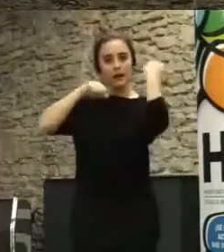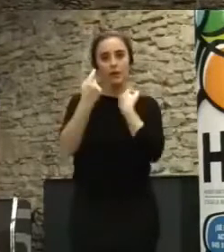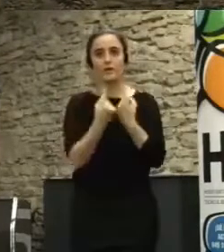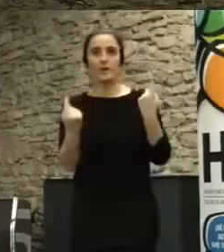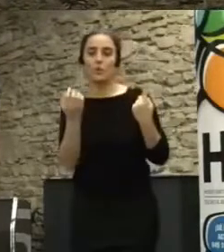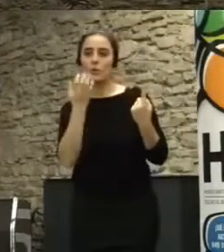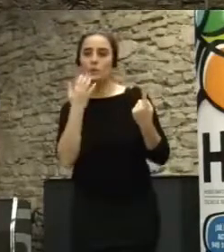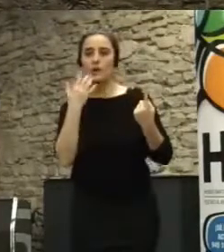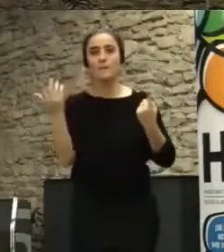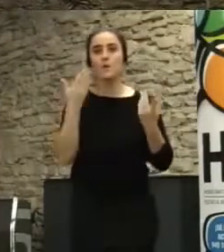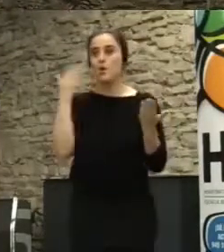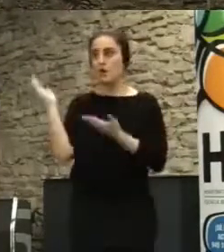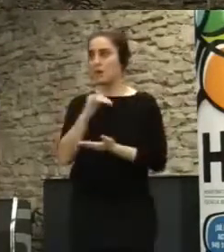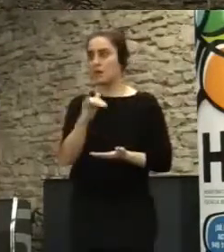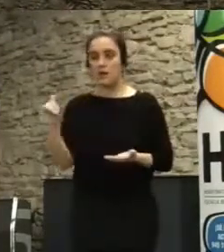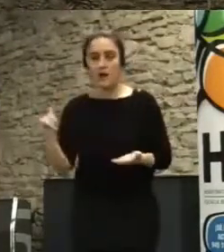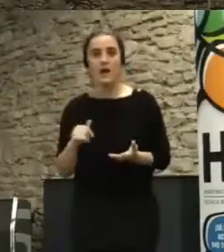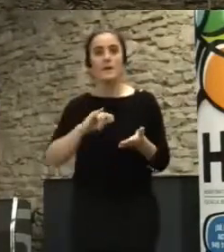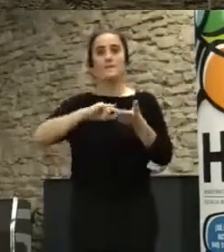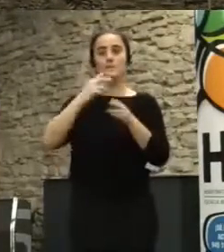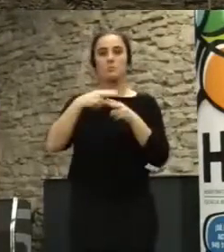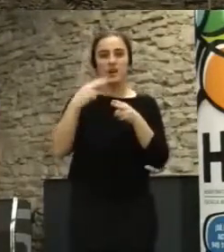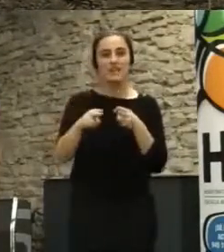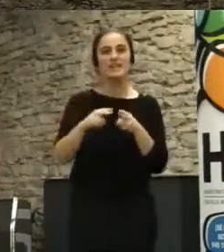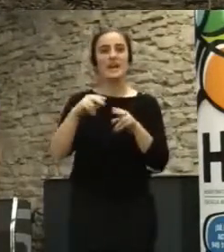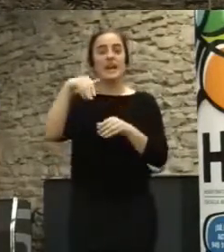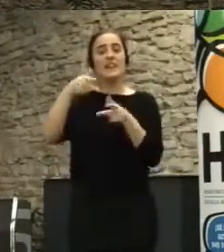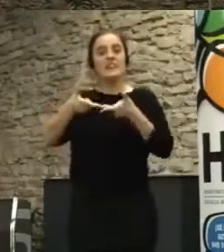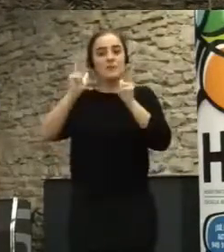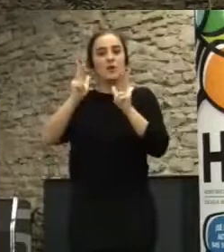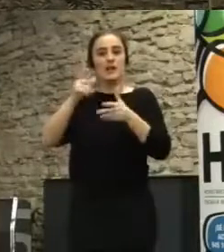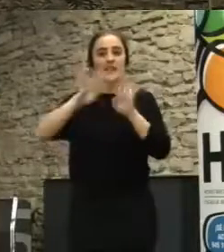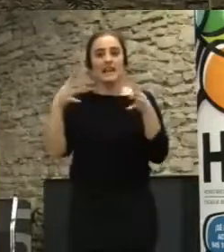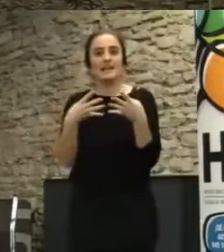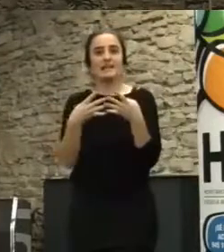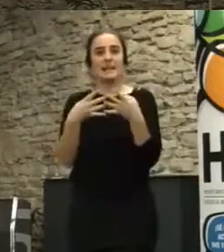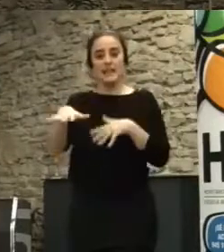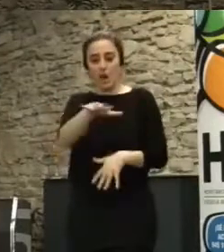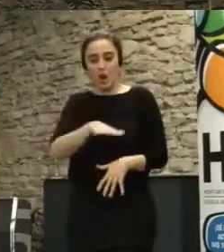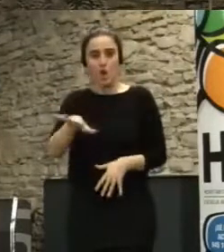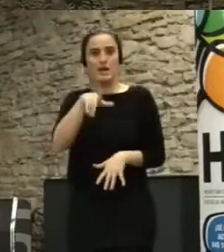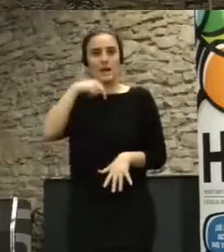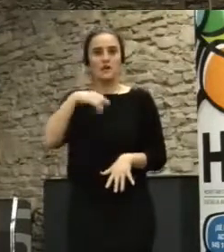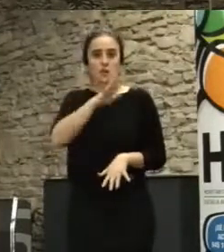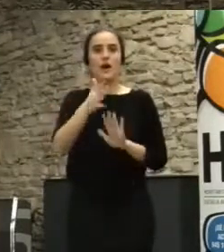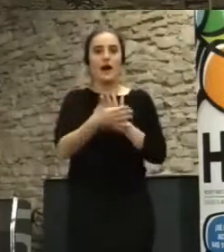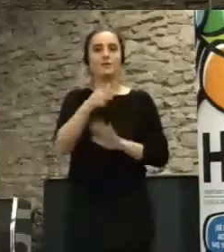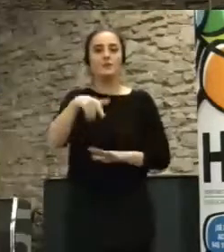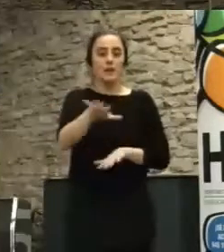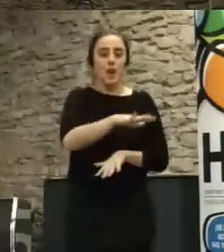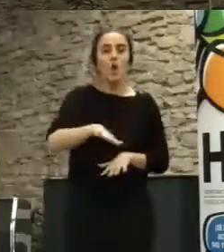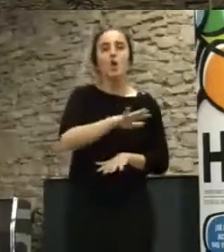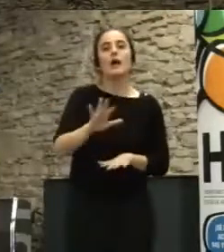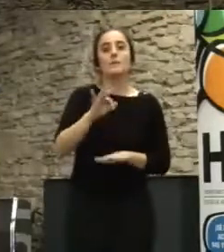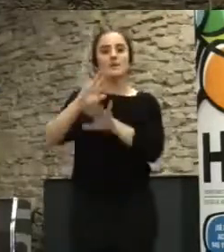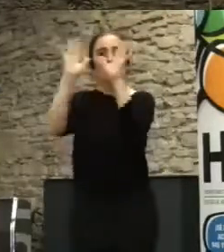público, horizontalidad, micropolíticas, democracia en red, lo local, ¿no? Hablaré un poco de lo local y lo global conectado. Entonces,